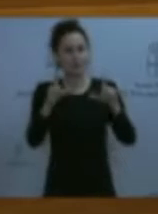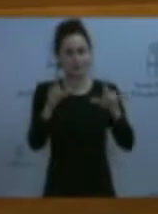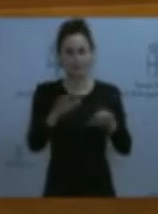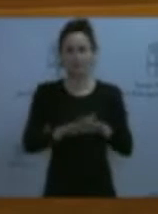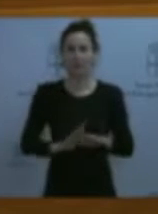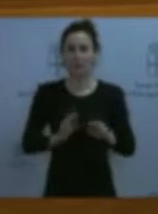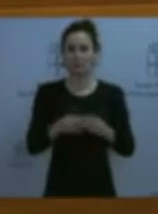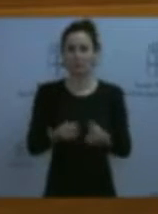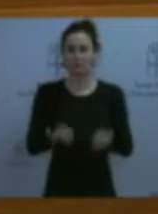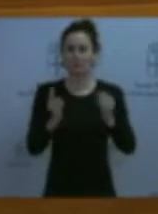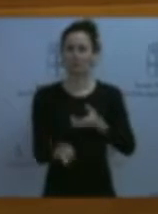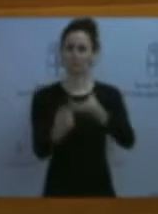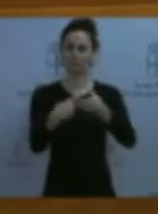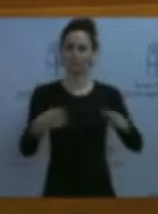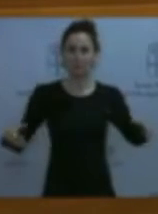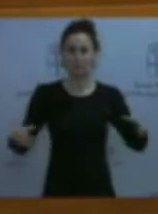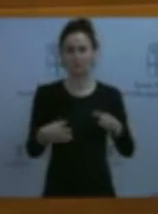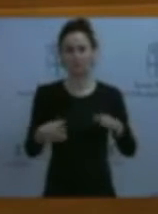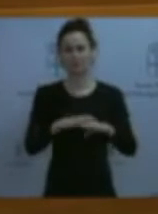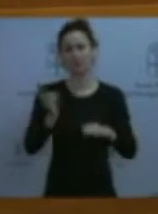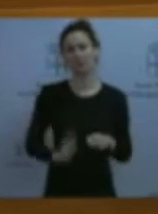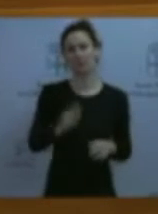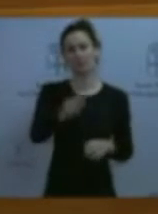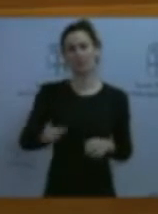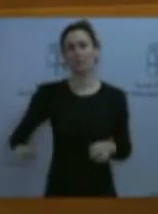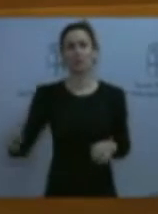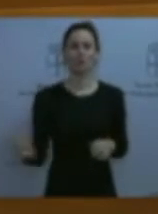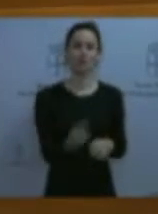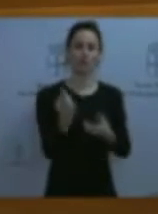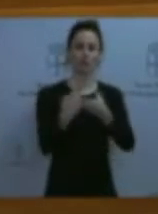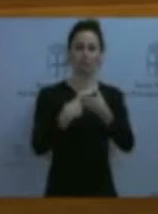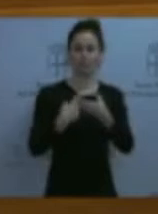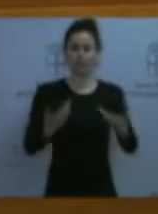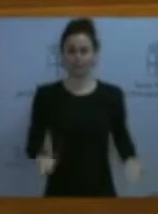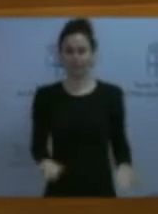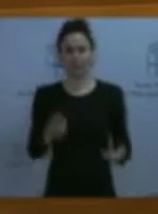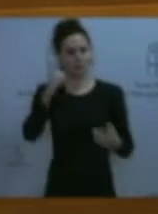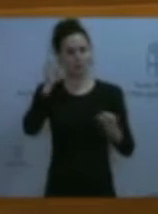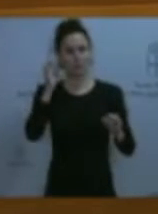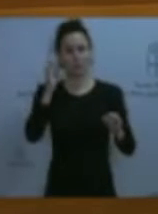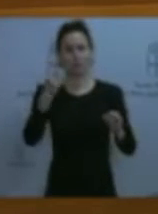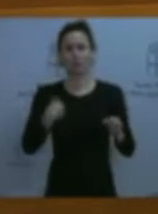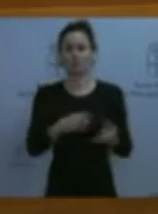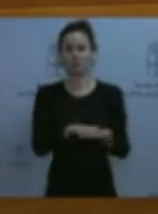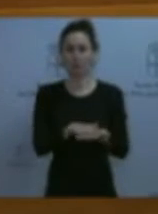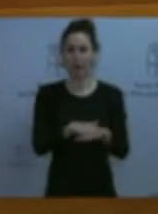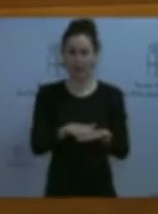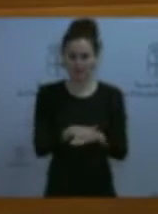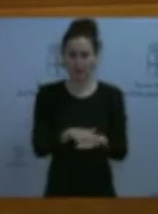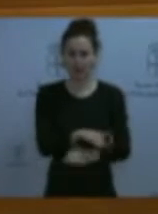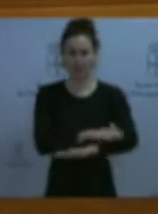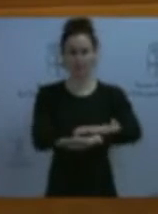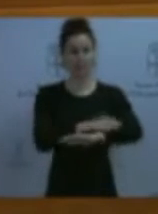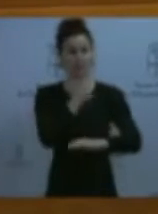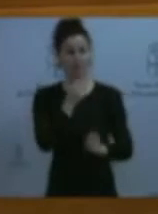que quepan todos y todas las profesionales de la pesca. Es lógico que con esta mesa se facilite el trabajo a la Administración,